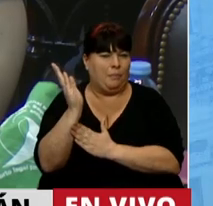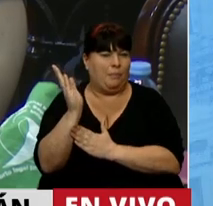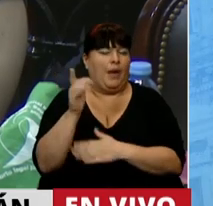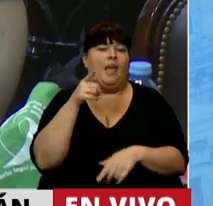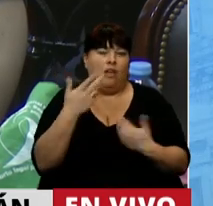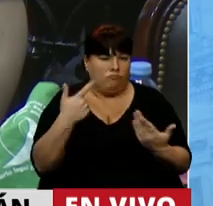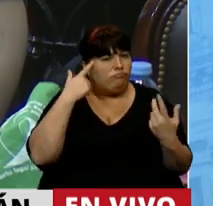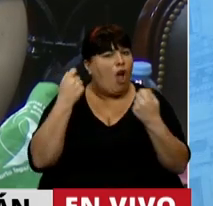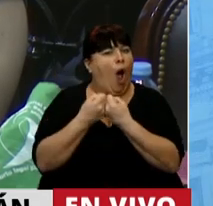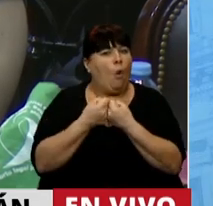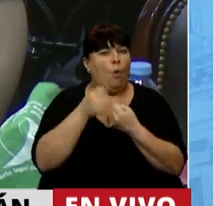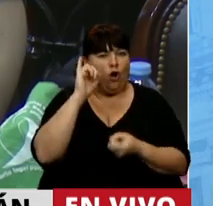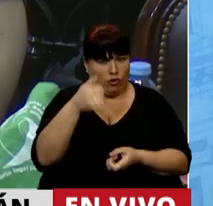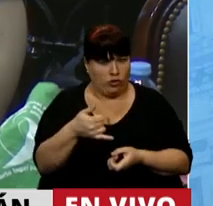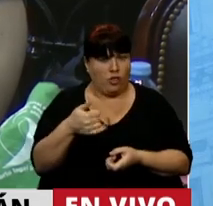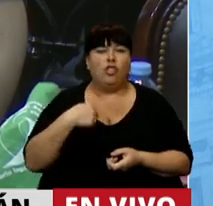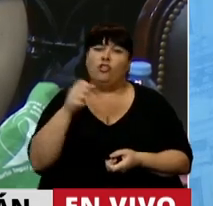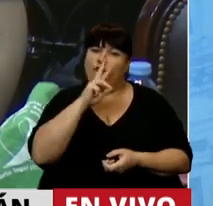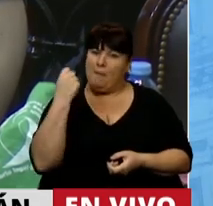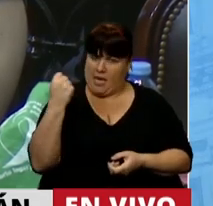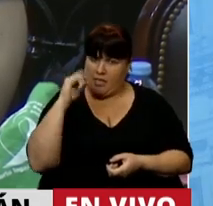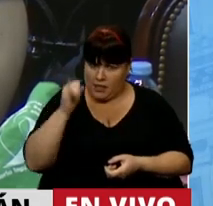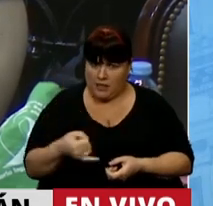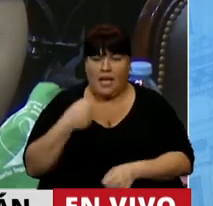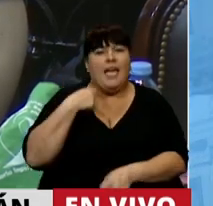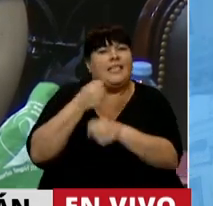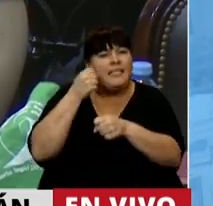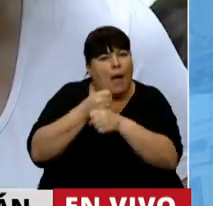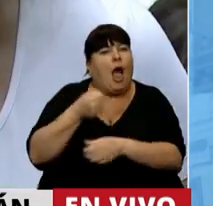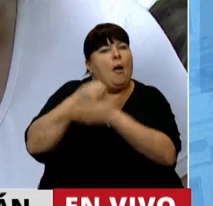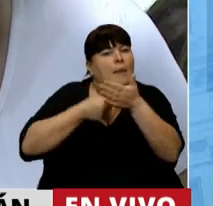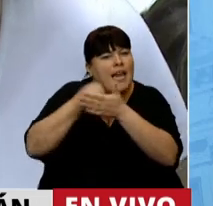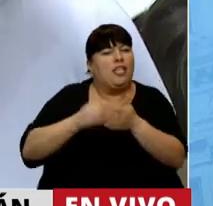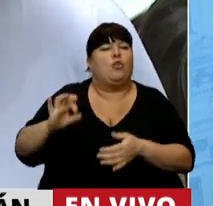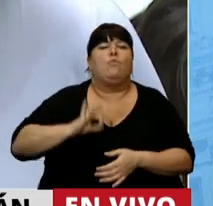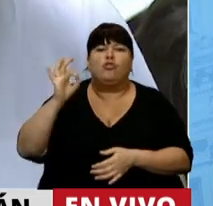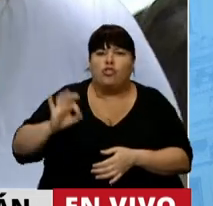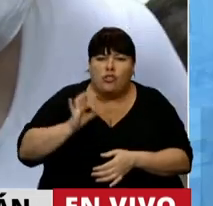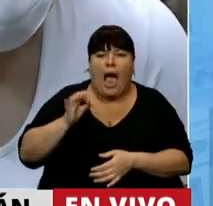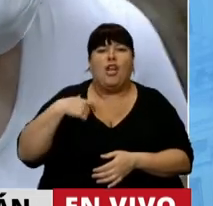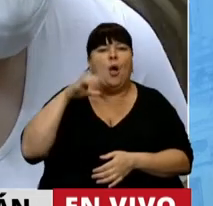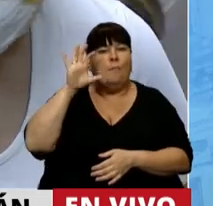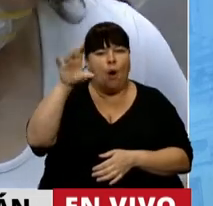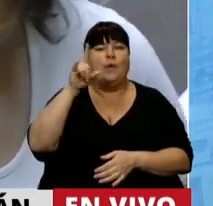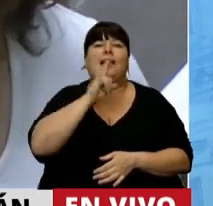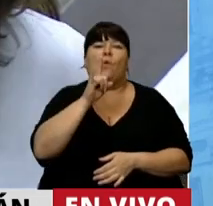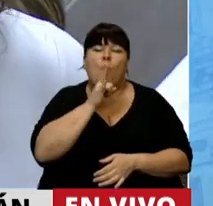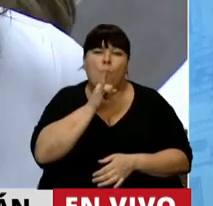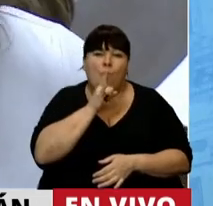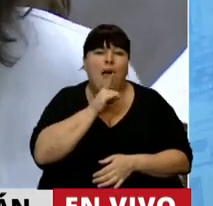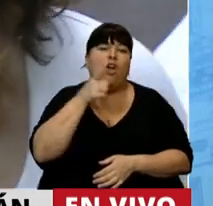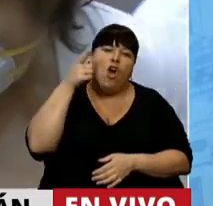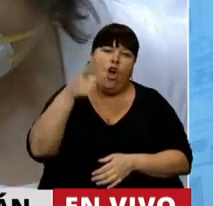Y en eso coincidimos. Soy feminista, trabajo y milito hace muchos años en mi provincia, en Tucumán,